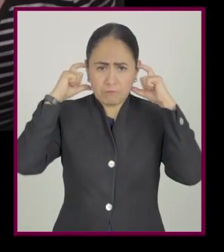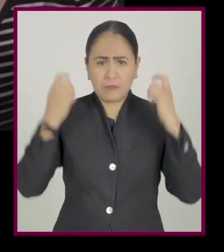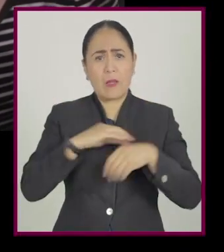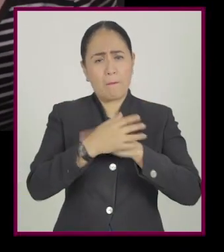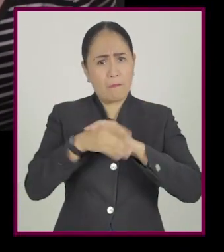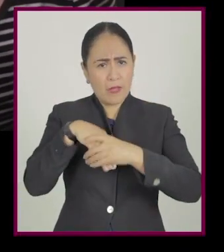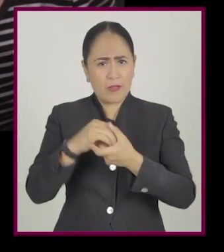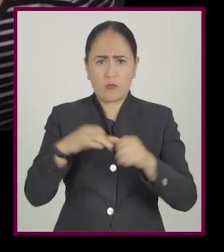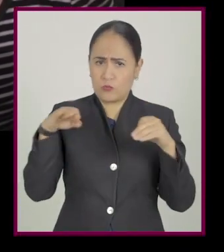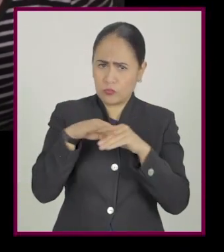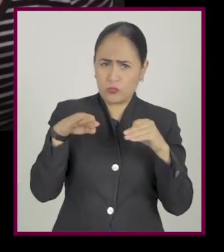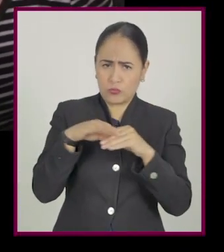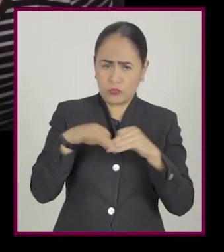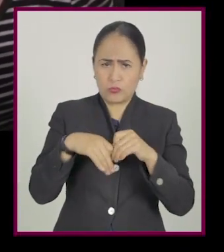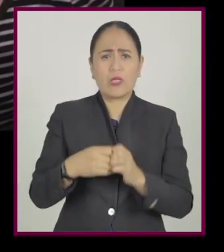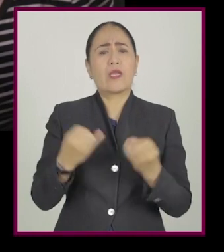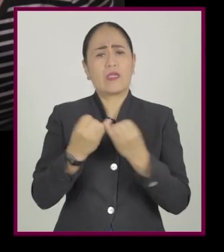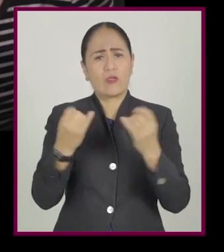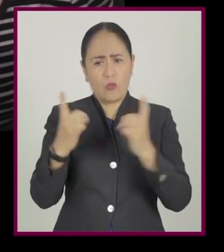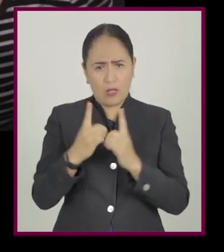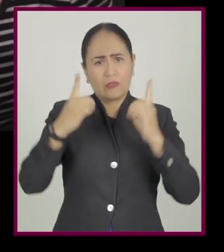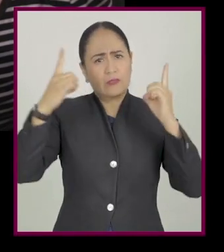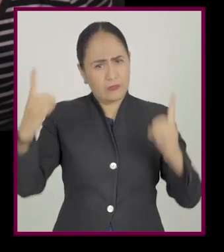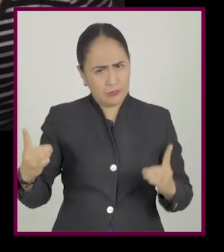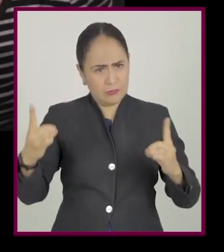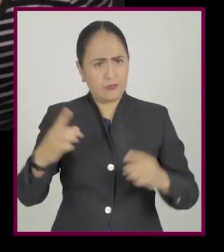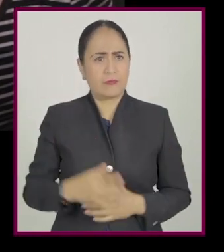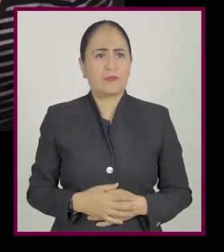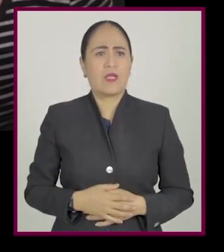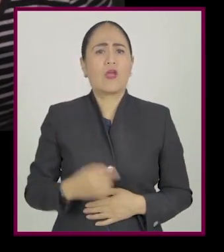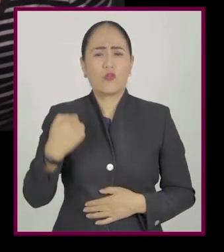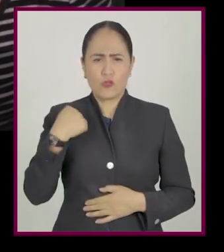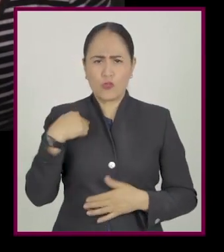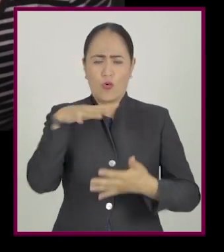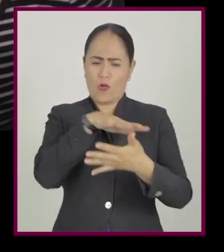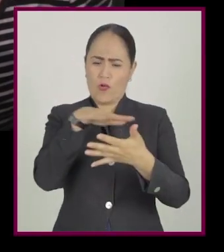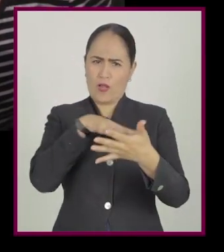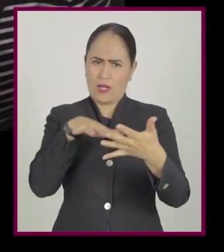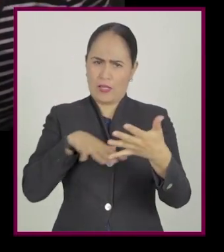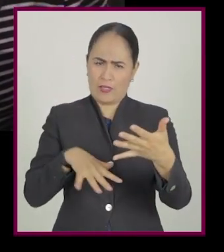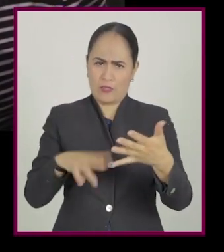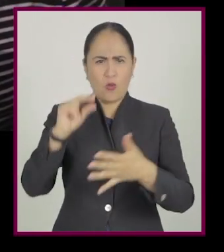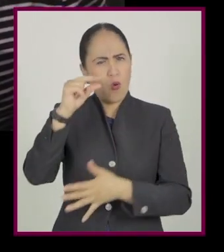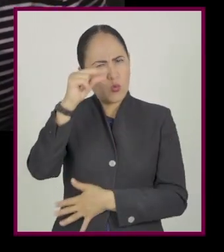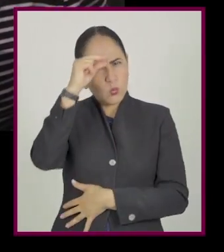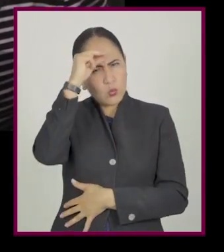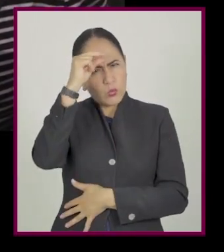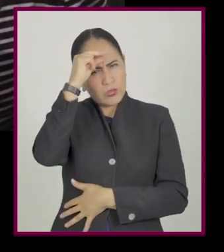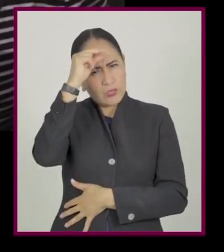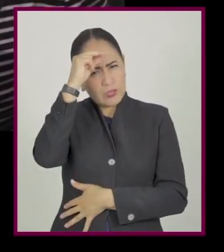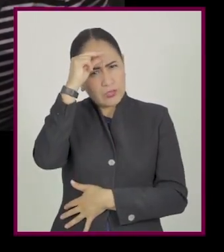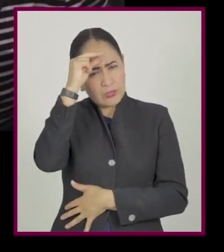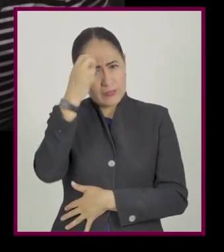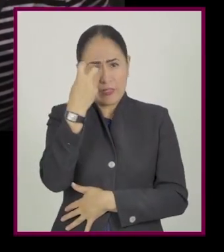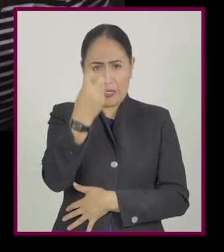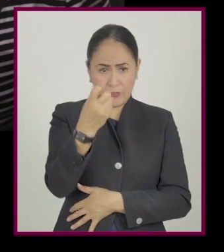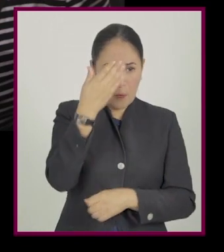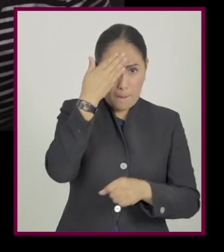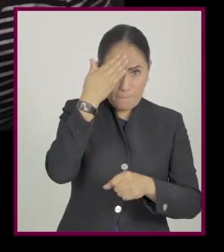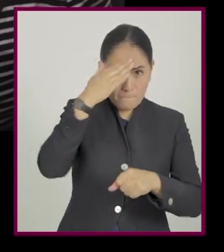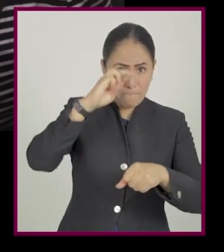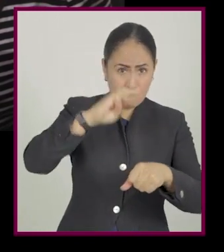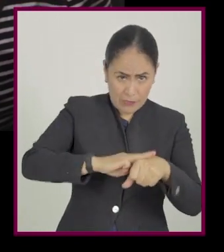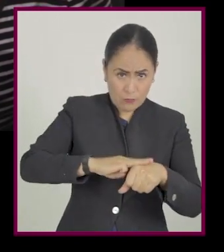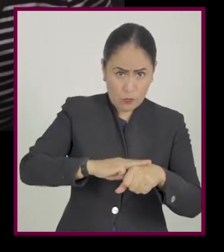bien usando cubrebocas, lavándose las manos y guardándola a sana distancia. He leído que la inteligencia